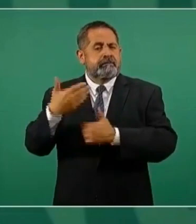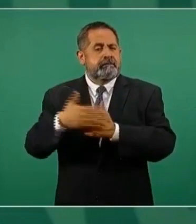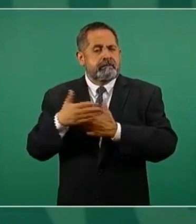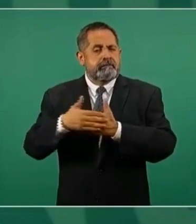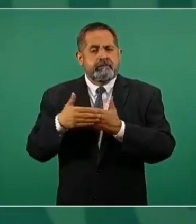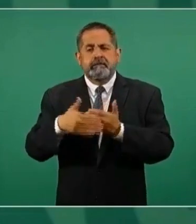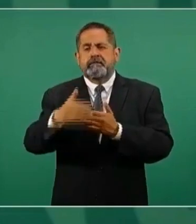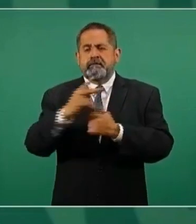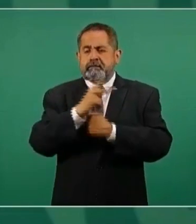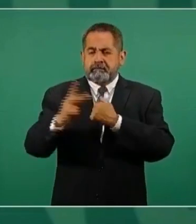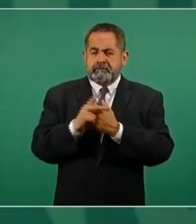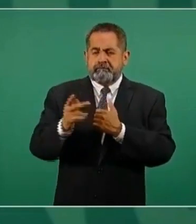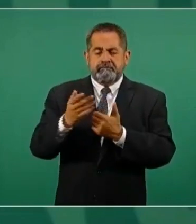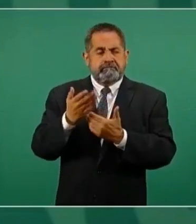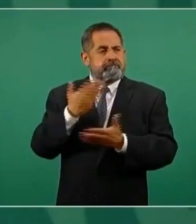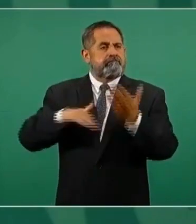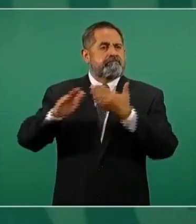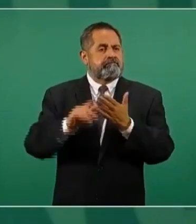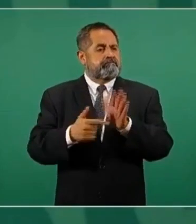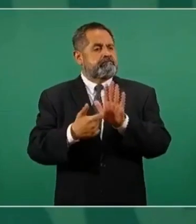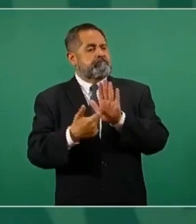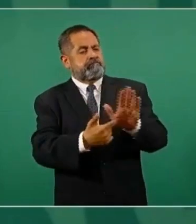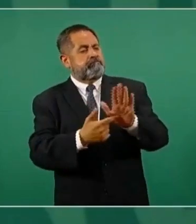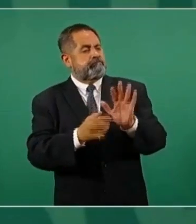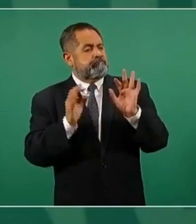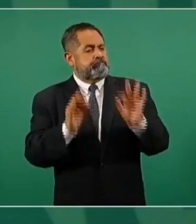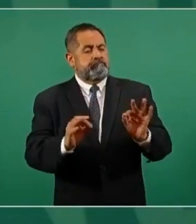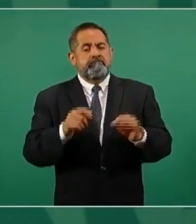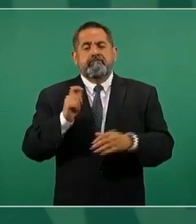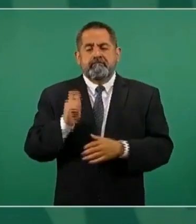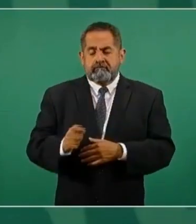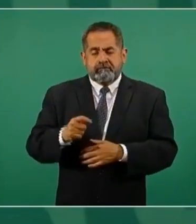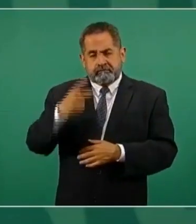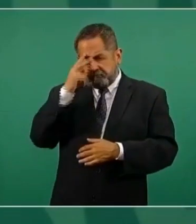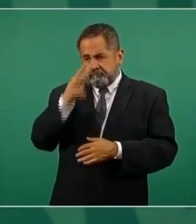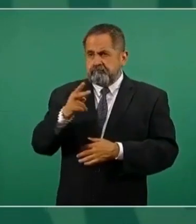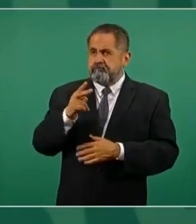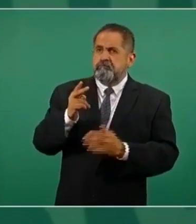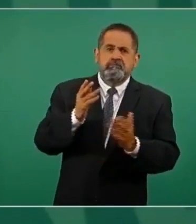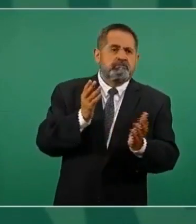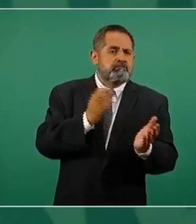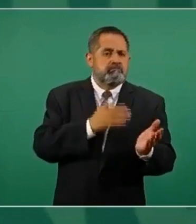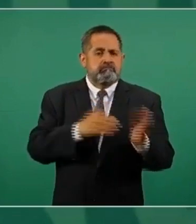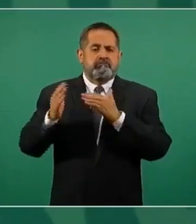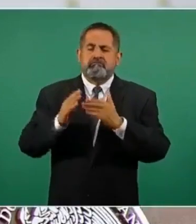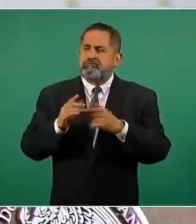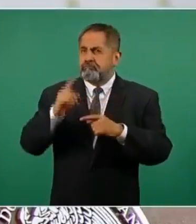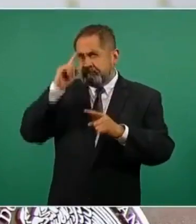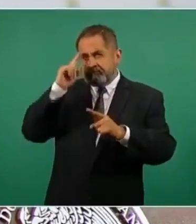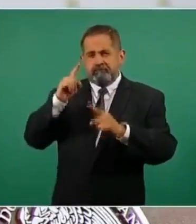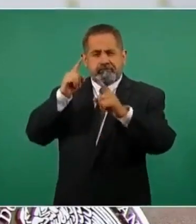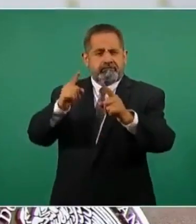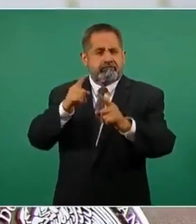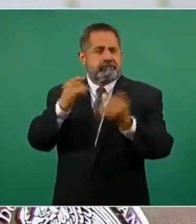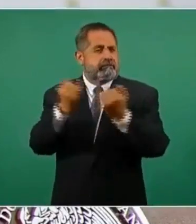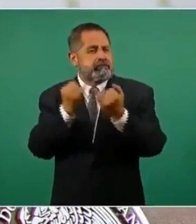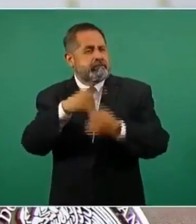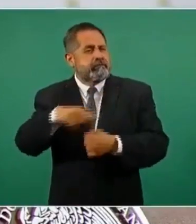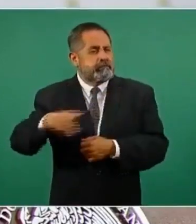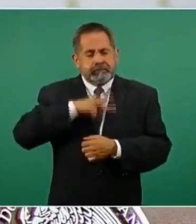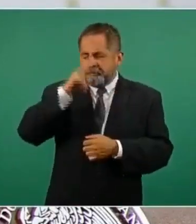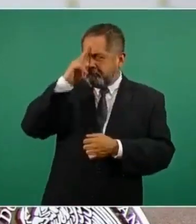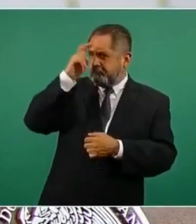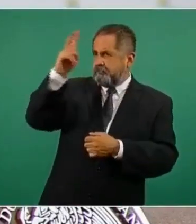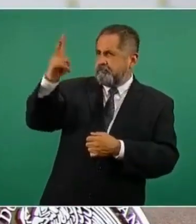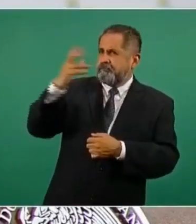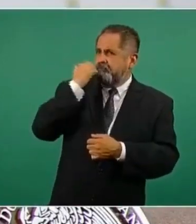no solamente que sea ejemplo, sino un país que pueda desarrollar y crecer a lo que todos, el sueño que todos de alguna